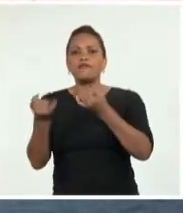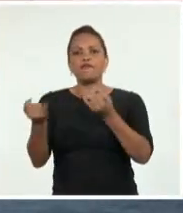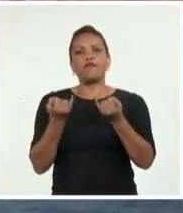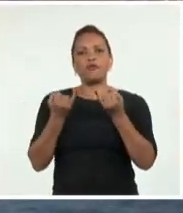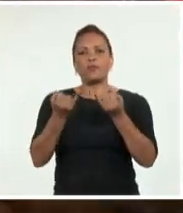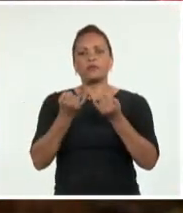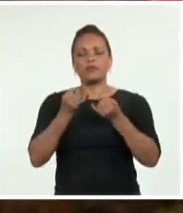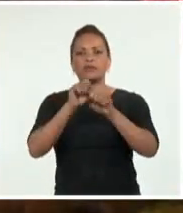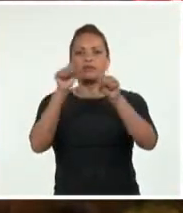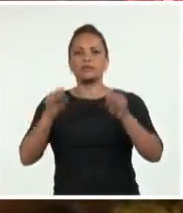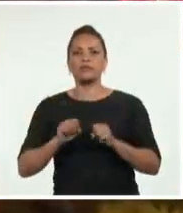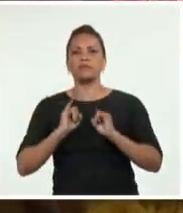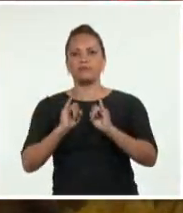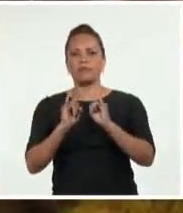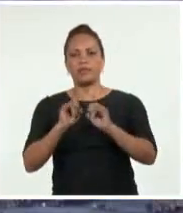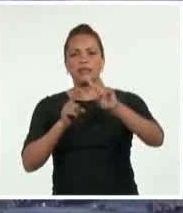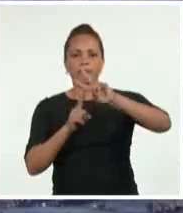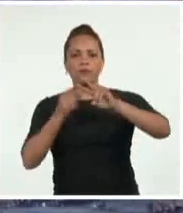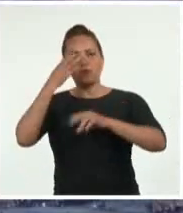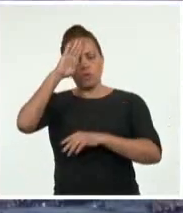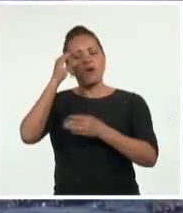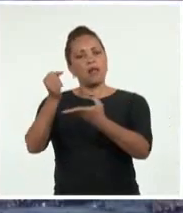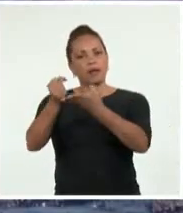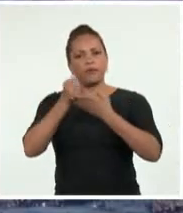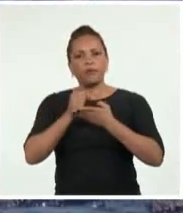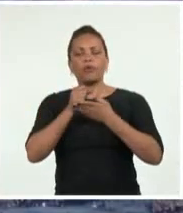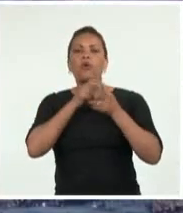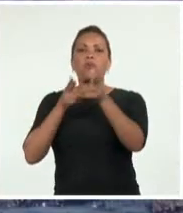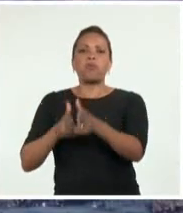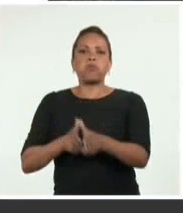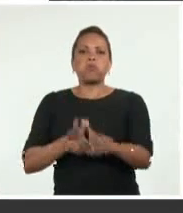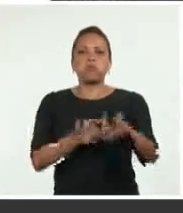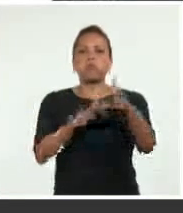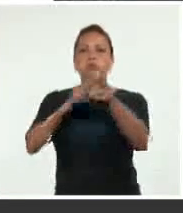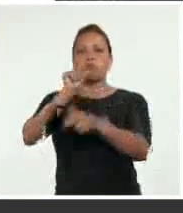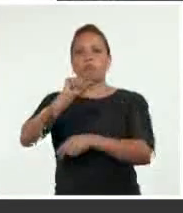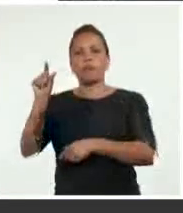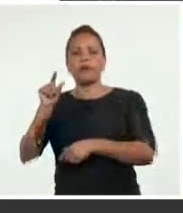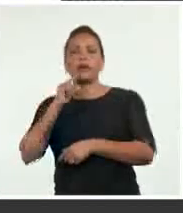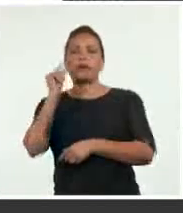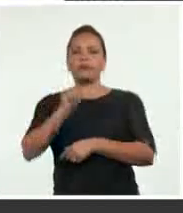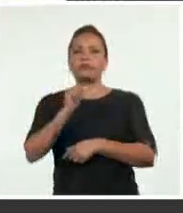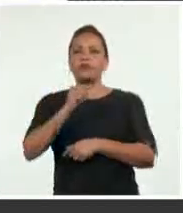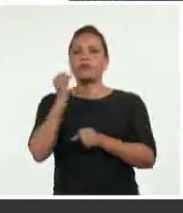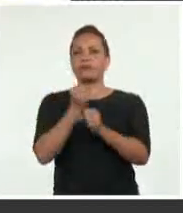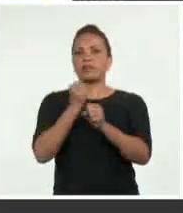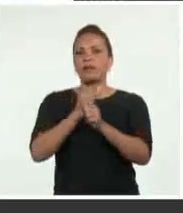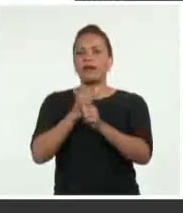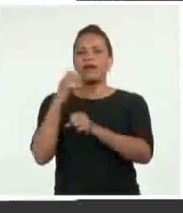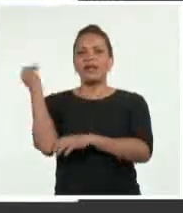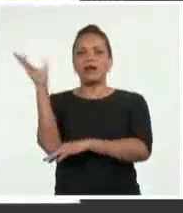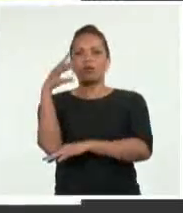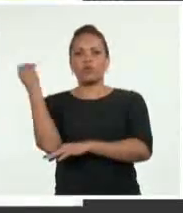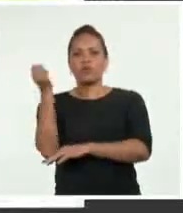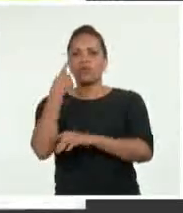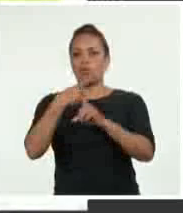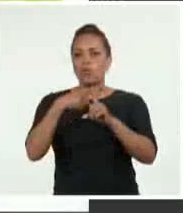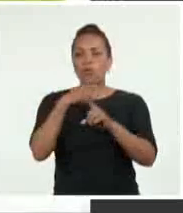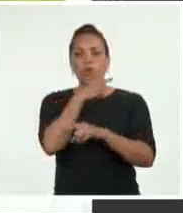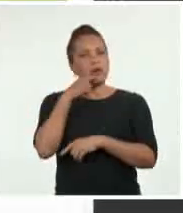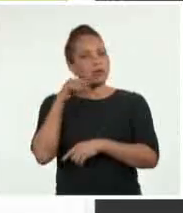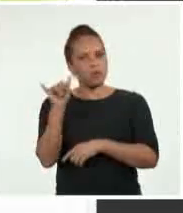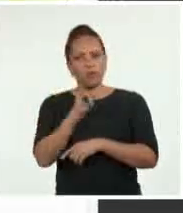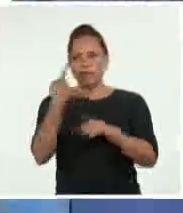del Sistema Informativo de la Televisión Cubana, bomberos, personal de la Cruz Roja, familias matanceras y otros testigos del